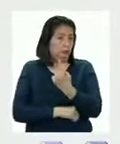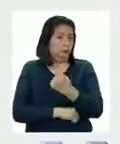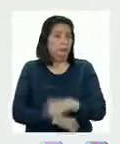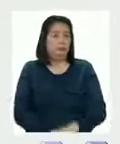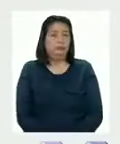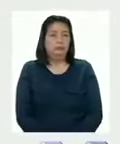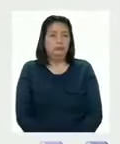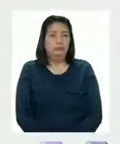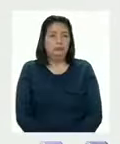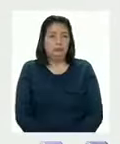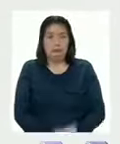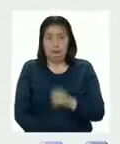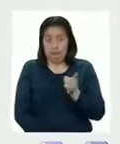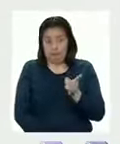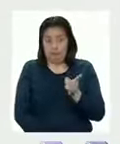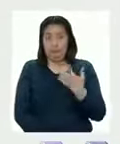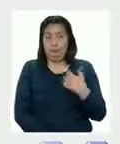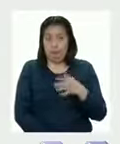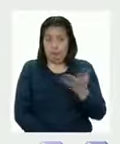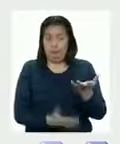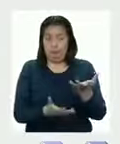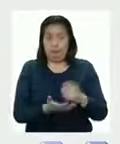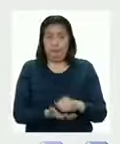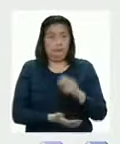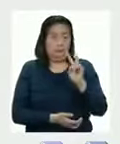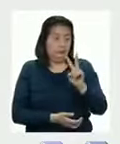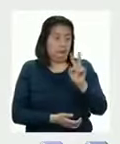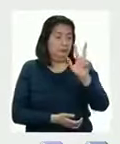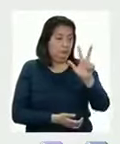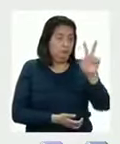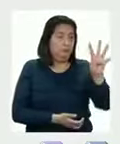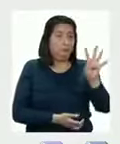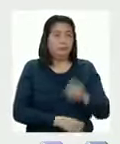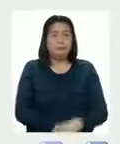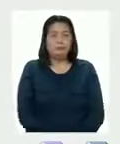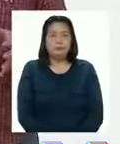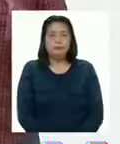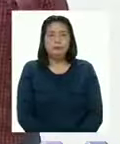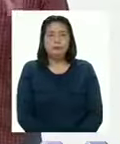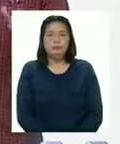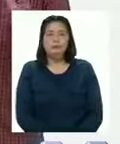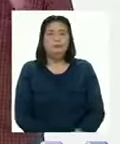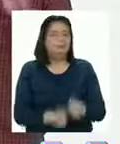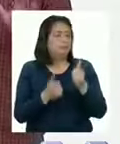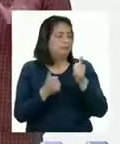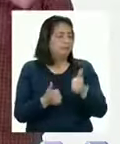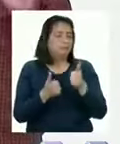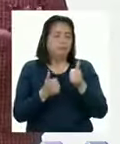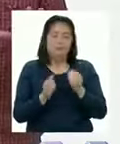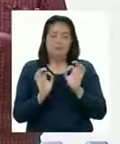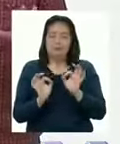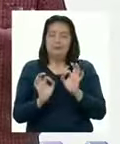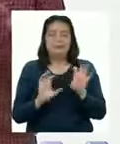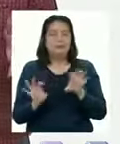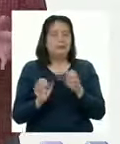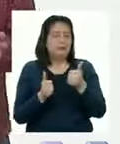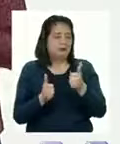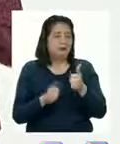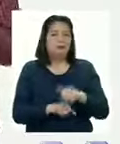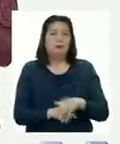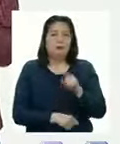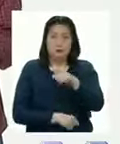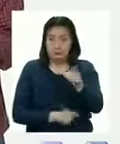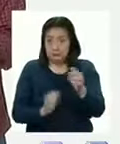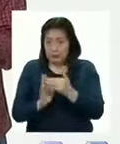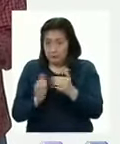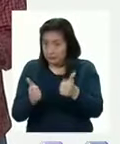uno Así estaremos formando doscientos treinta y cuatro Lo hiciste muy bien ¿En